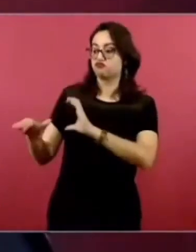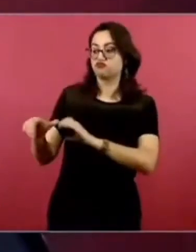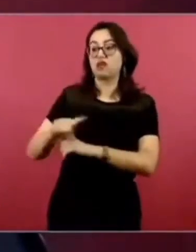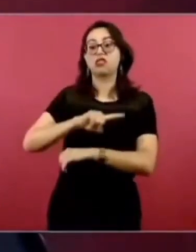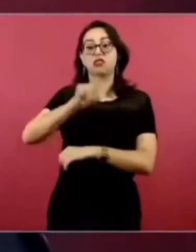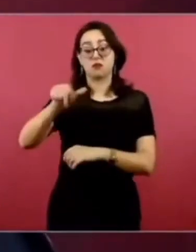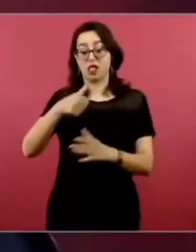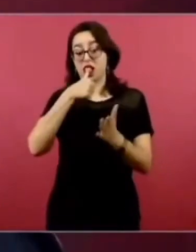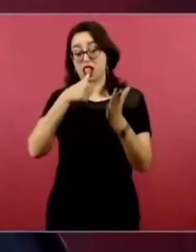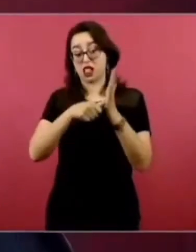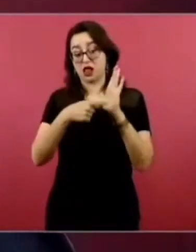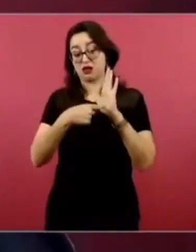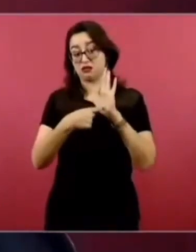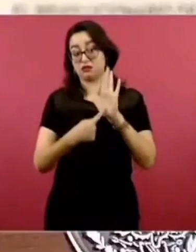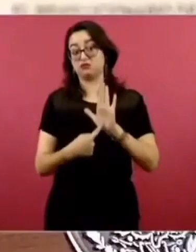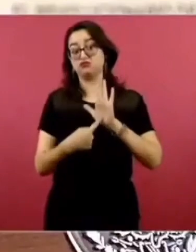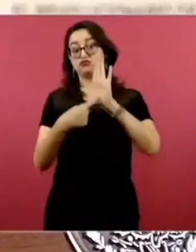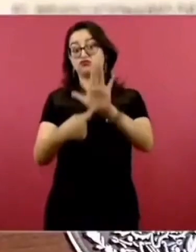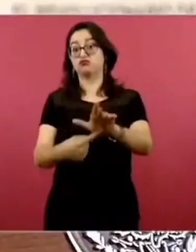calumnie